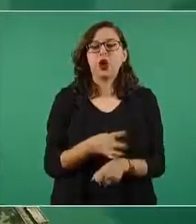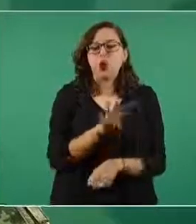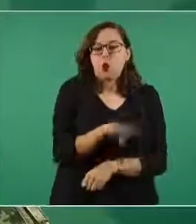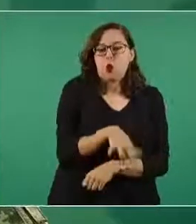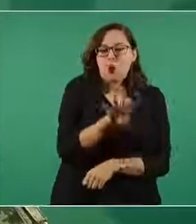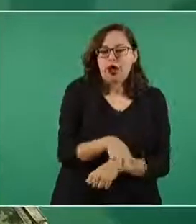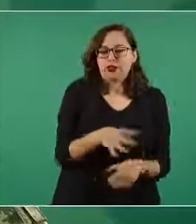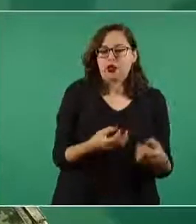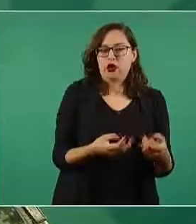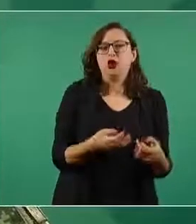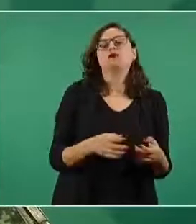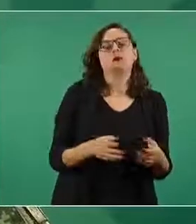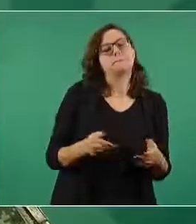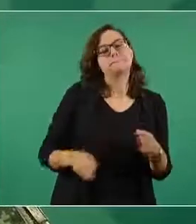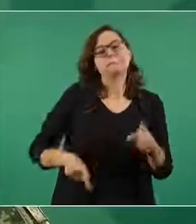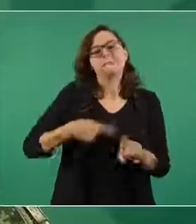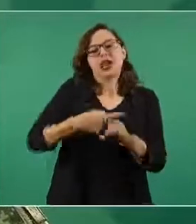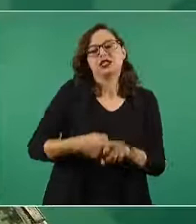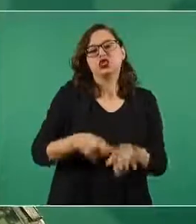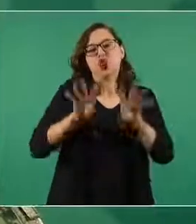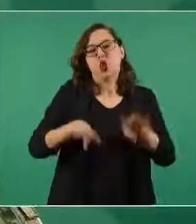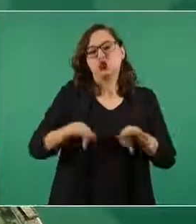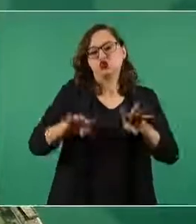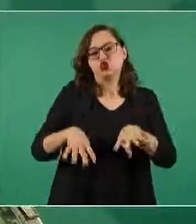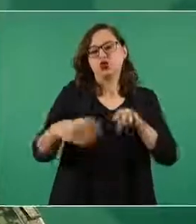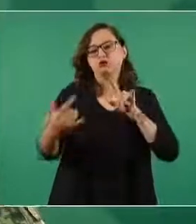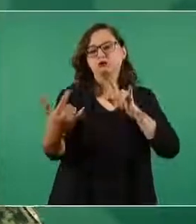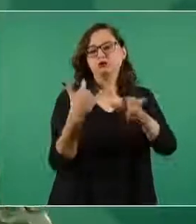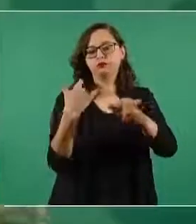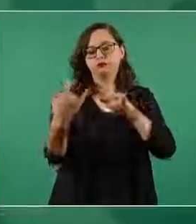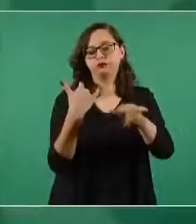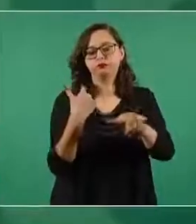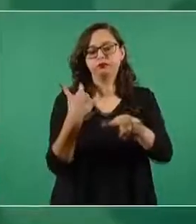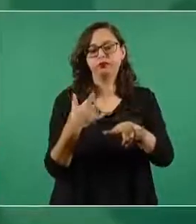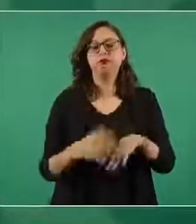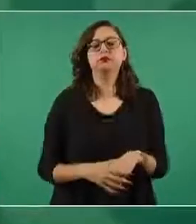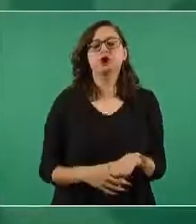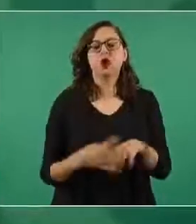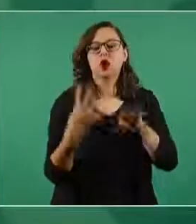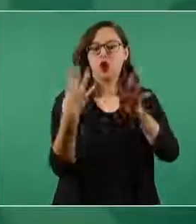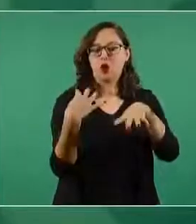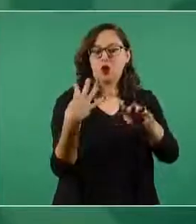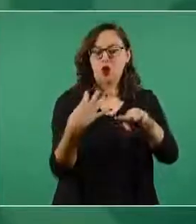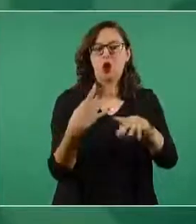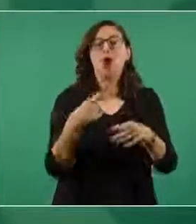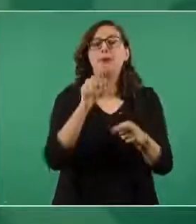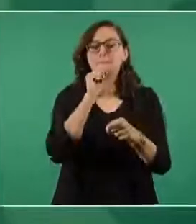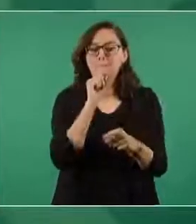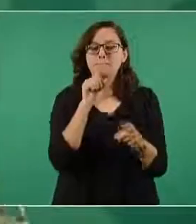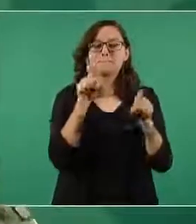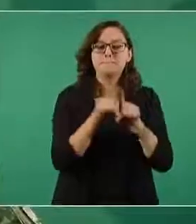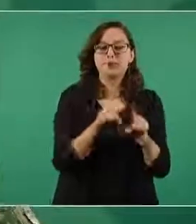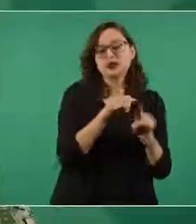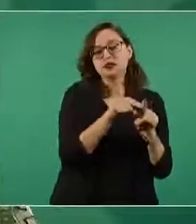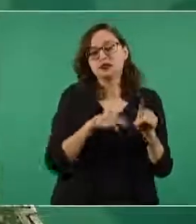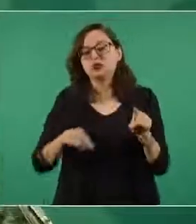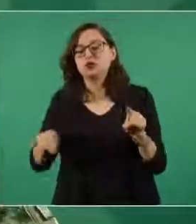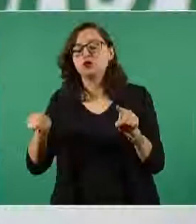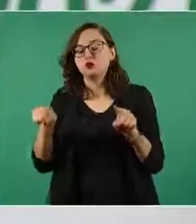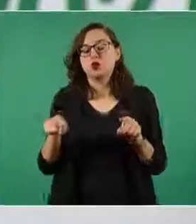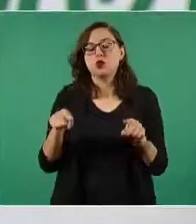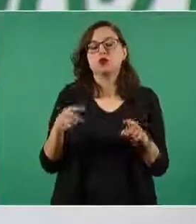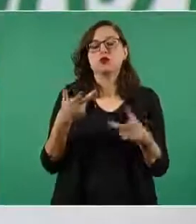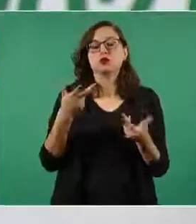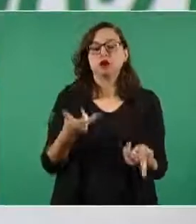y un pequeño tramo de conexión de 2.5 kilómetros que conecta la autopista México-Pachuca con la entrada a la base